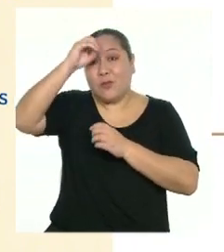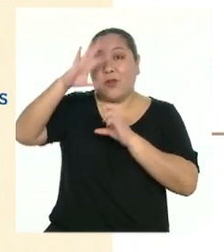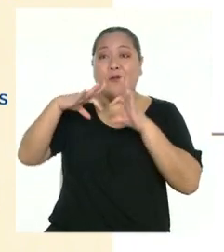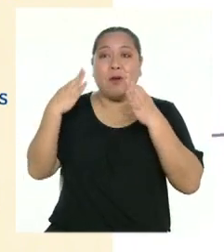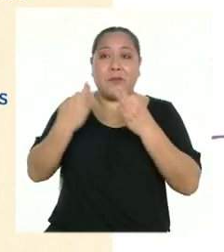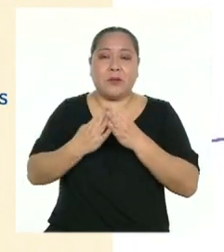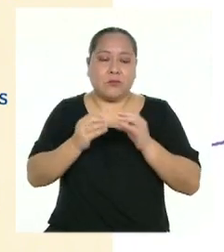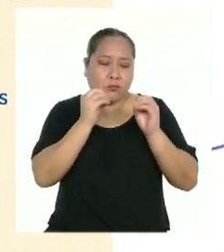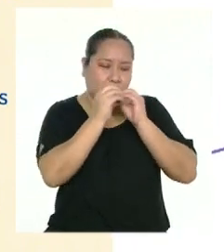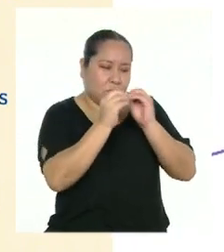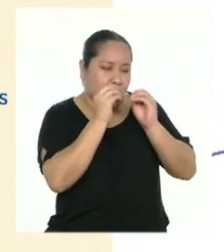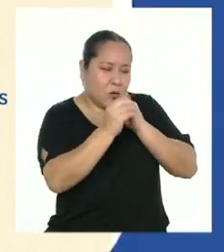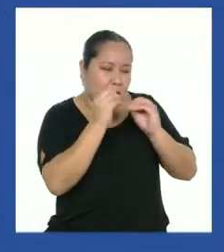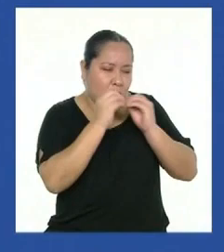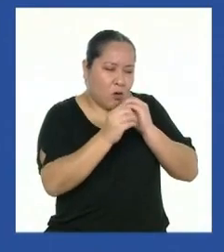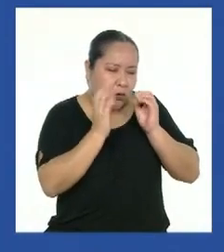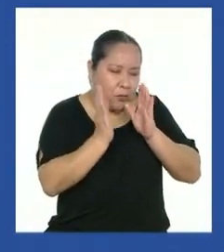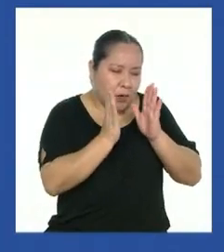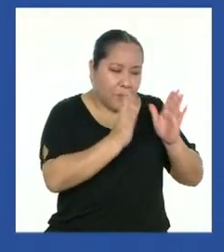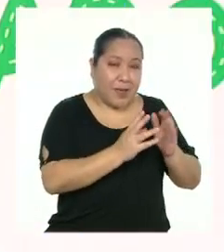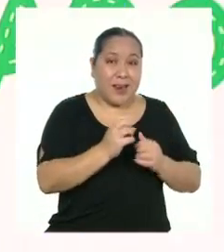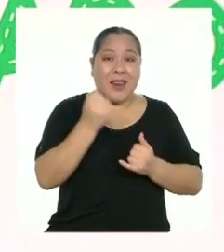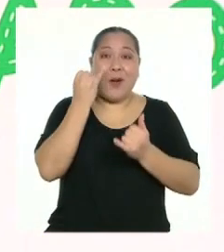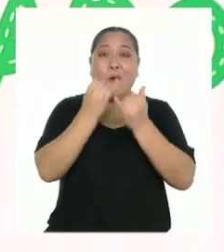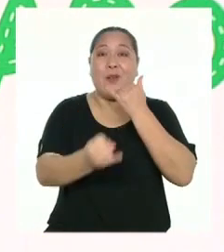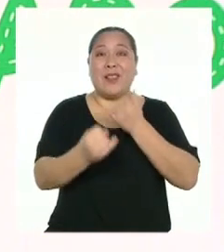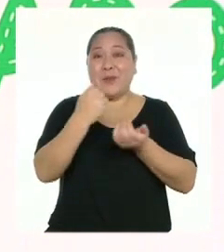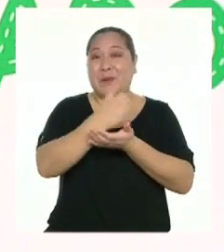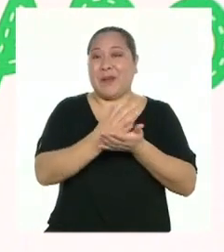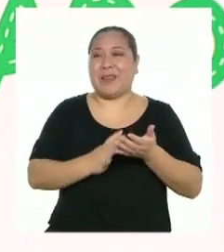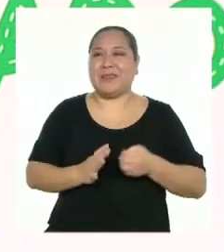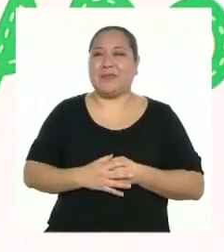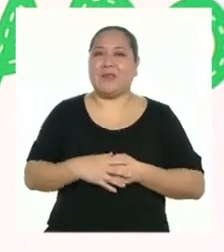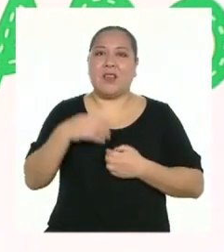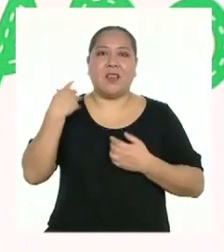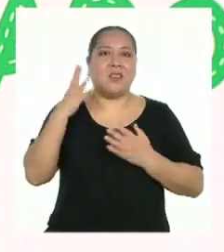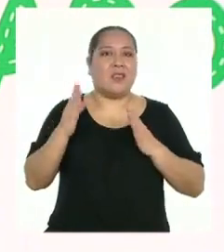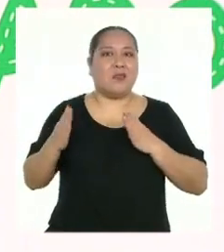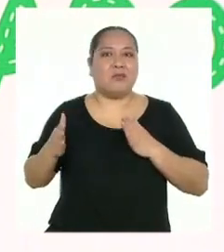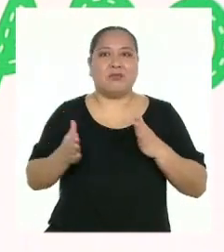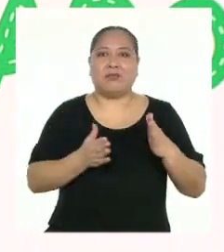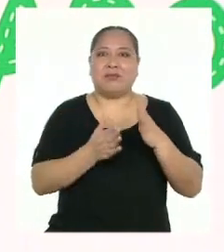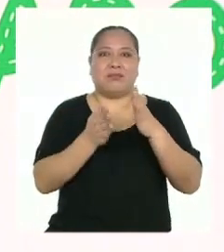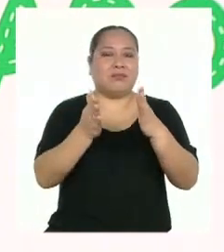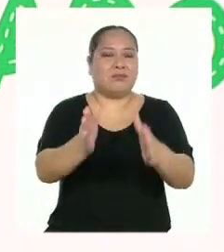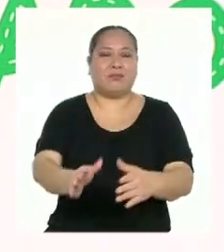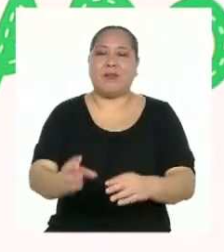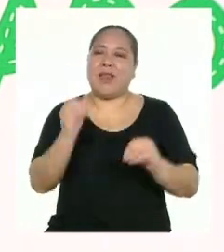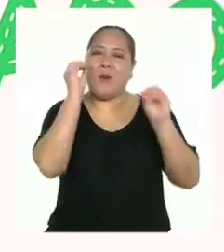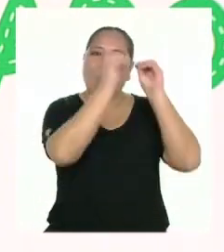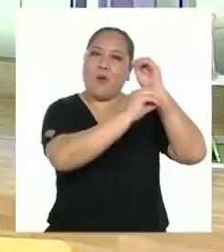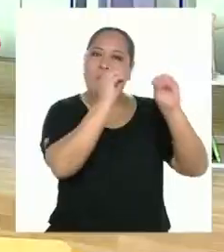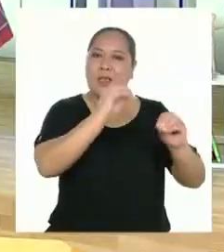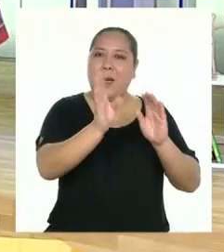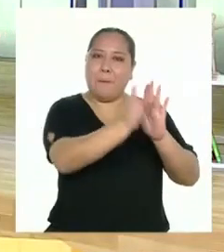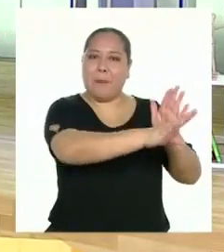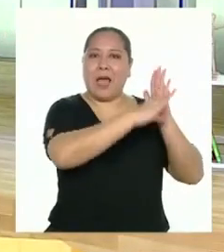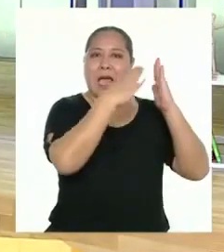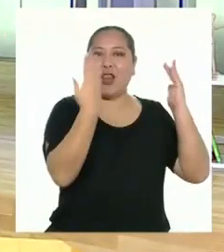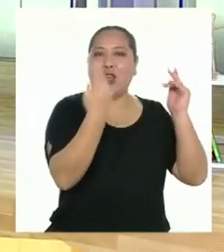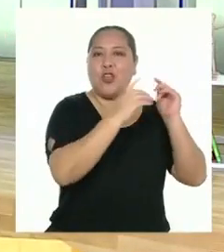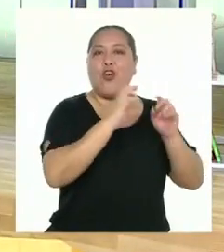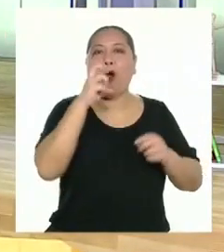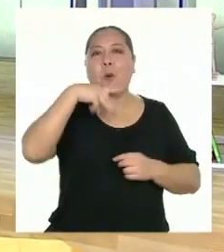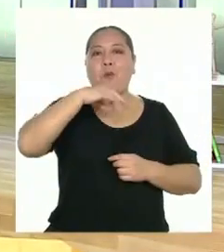elabora la versión final. Ya tenemos la ruta a seguir para construir nuestros periódicos murales. Los